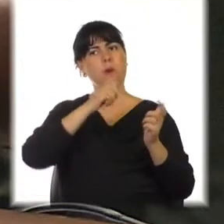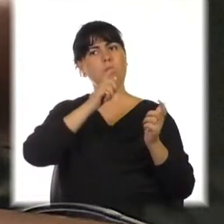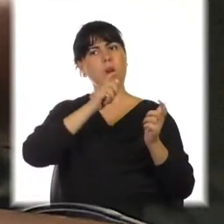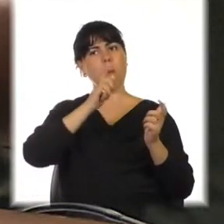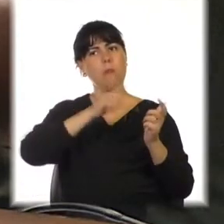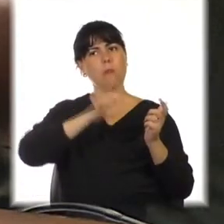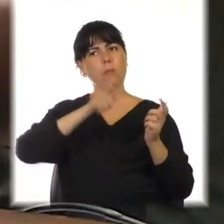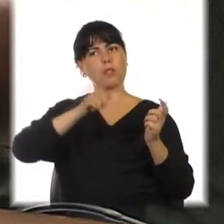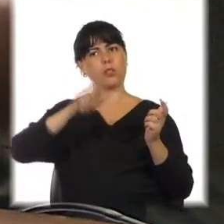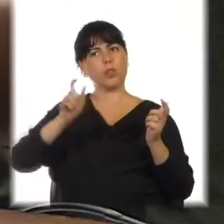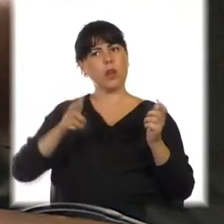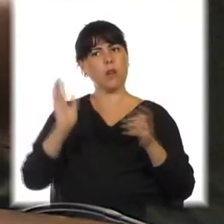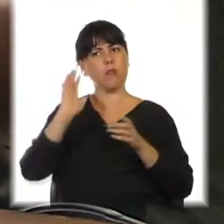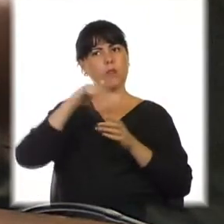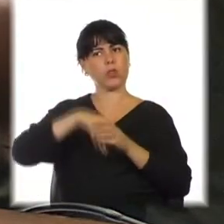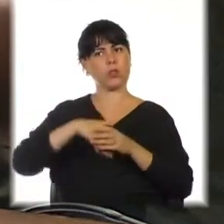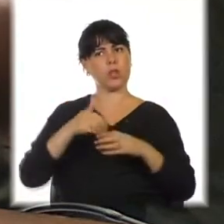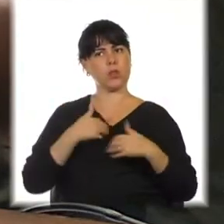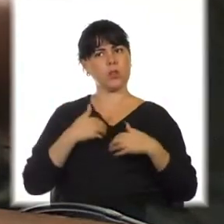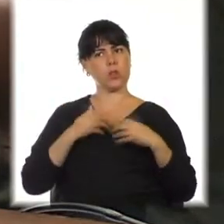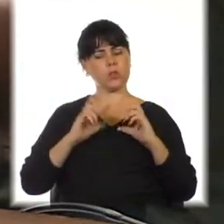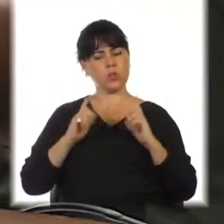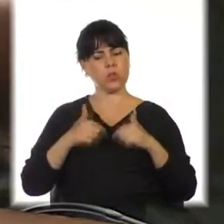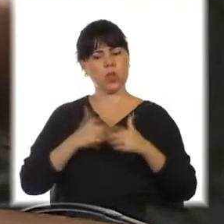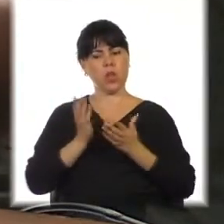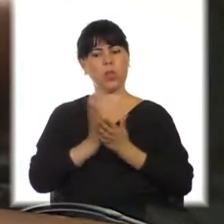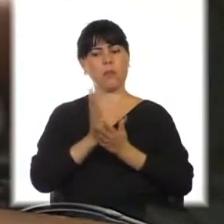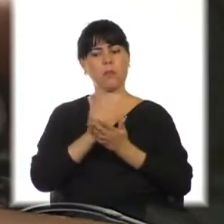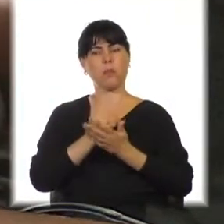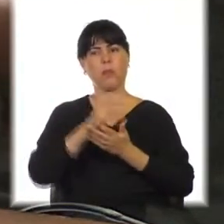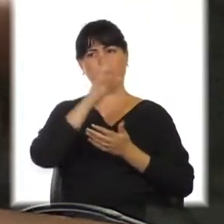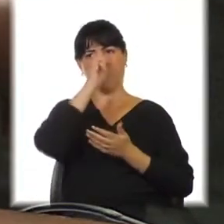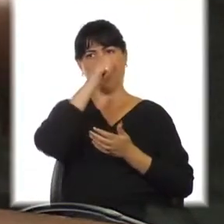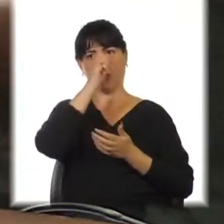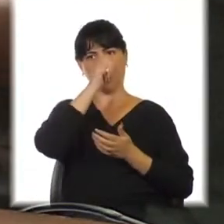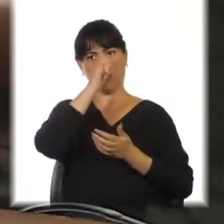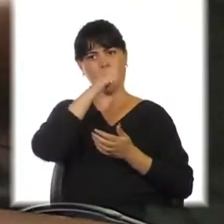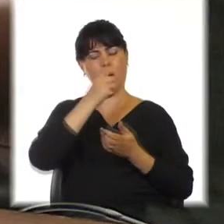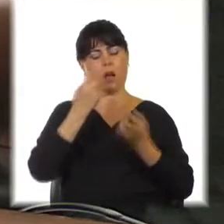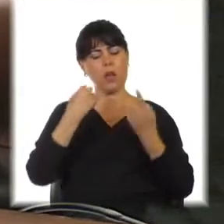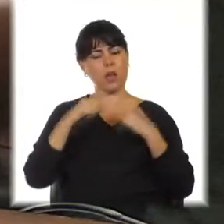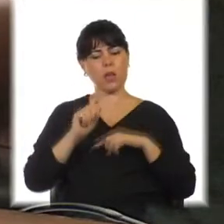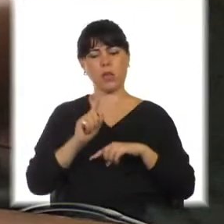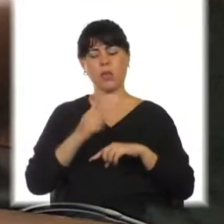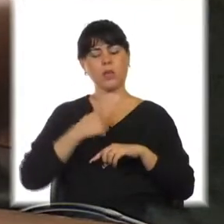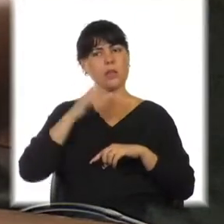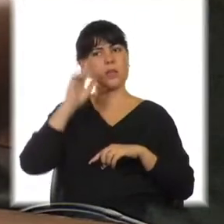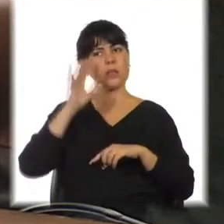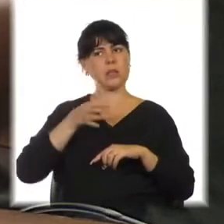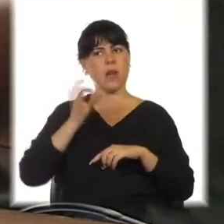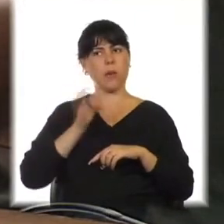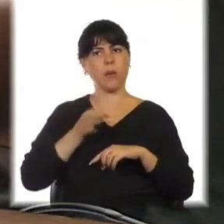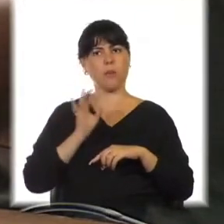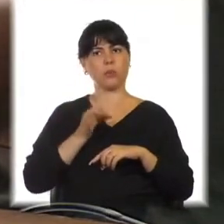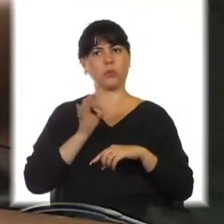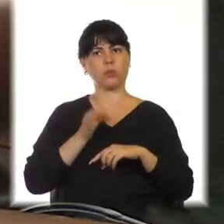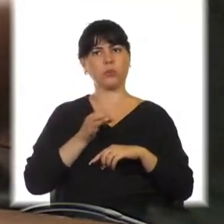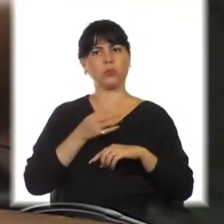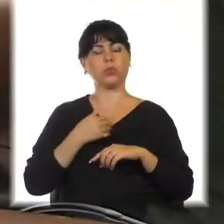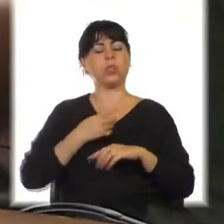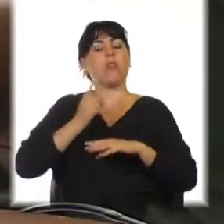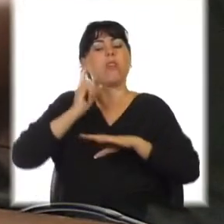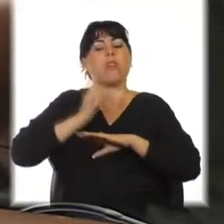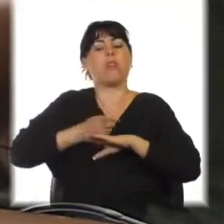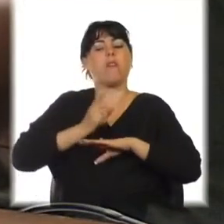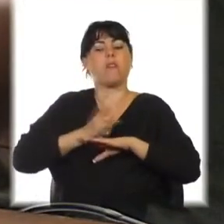grande del Departamento de Florida y estamos convencidos que sabemos y que